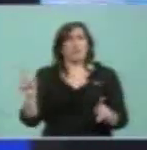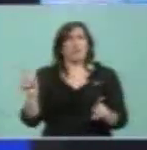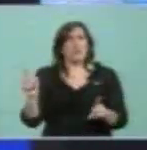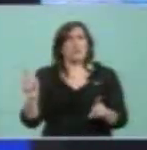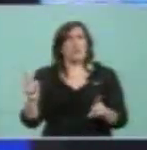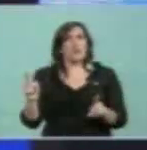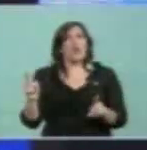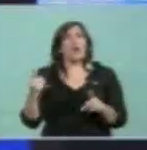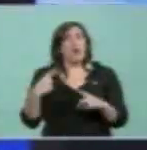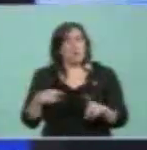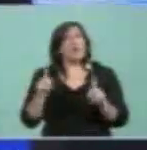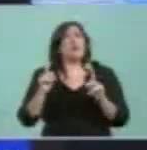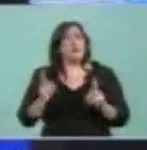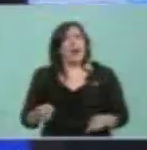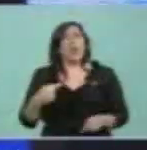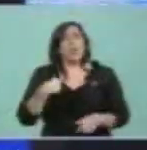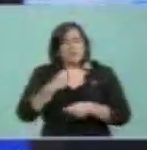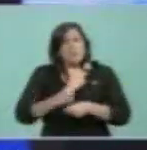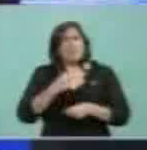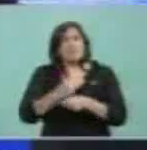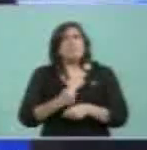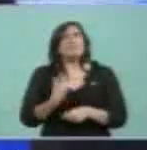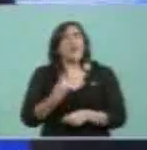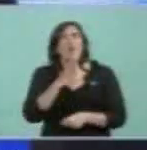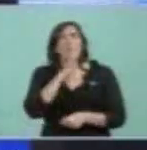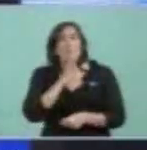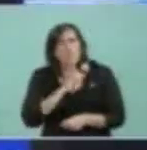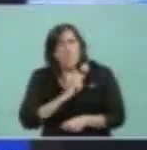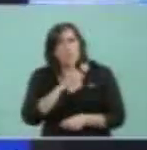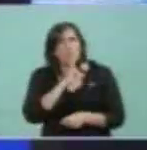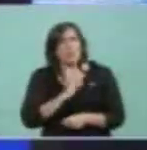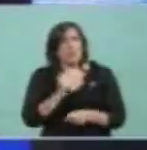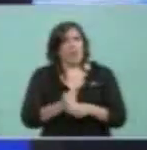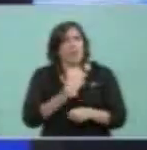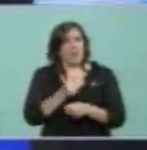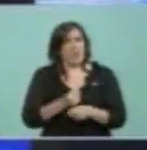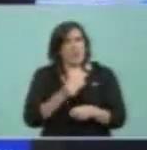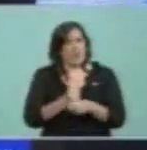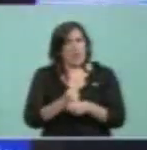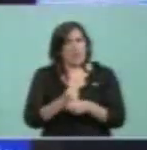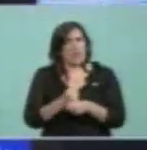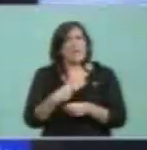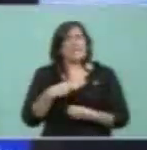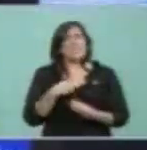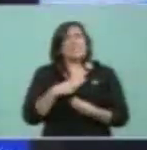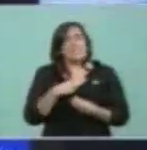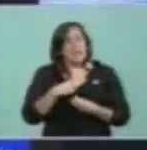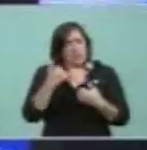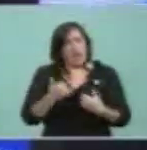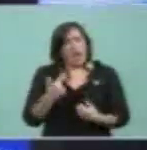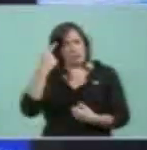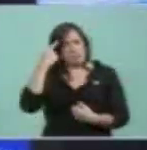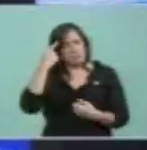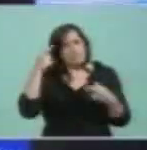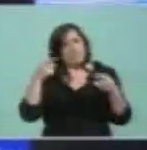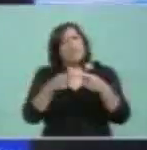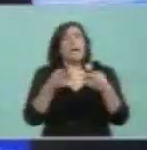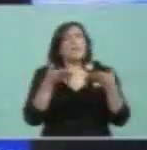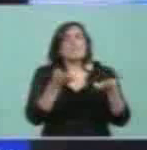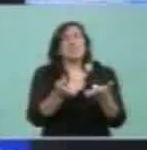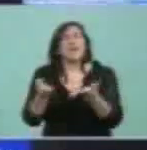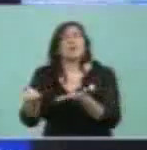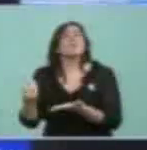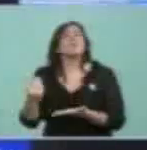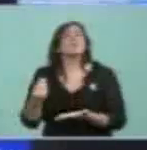lo hago con mucha humildad y con mucho sentido de servicio a la